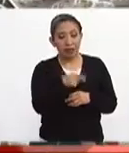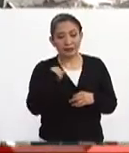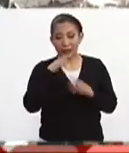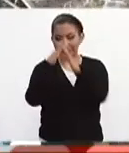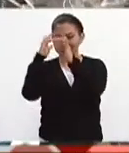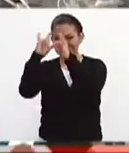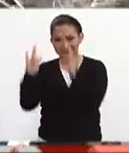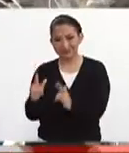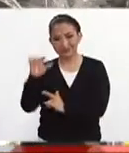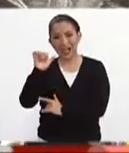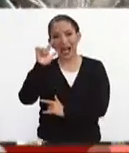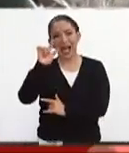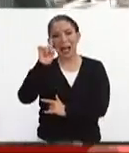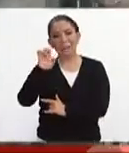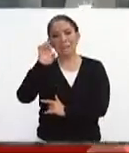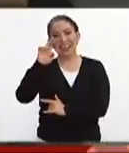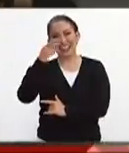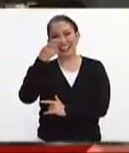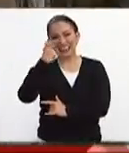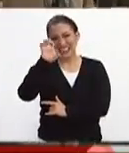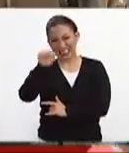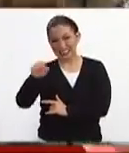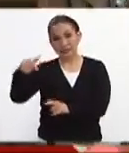albergues han estado funcionando,